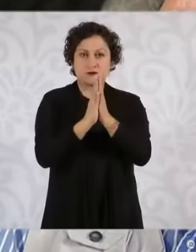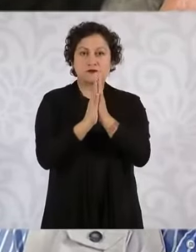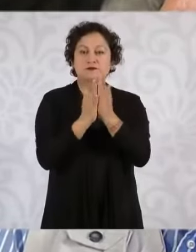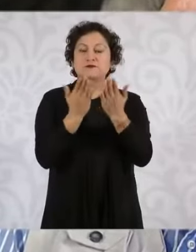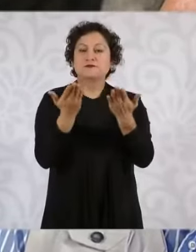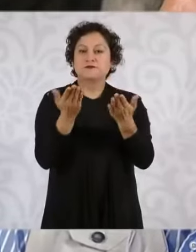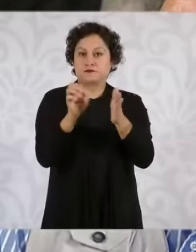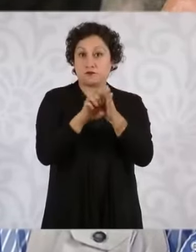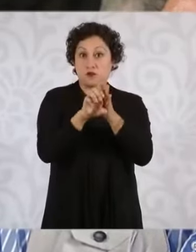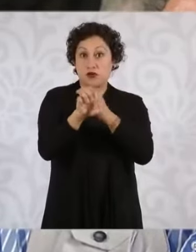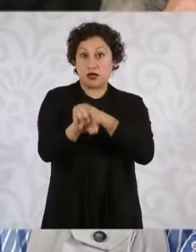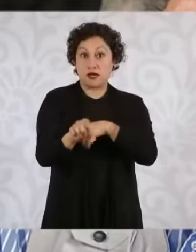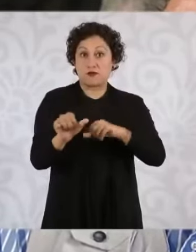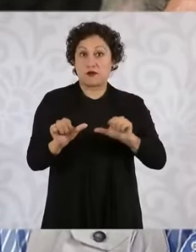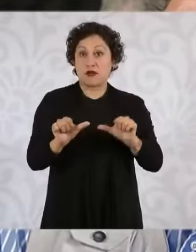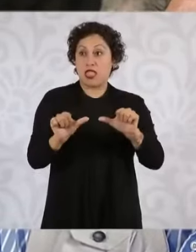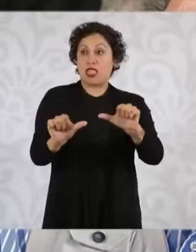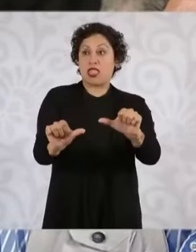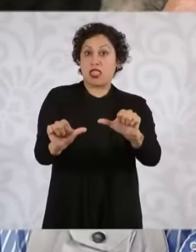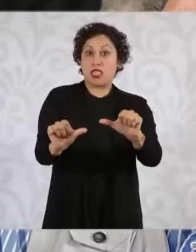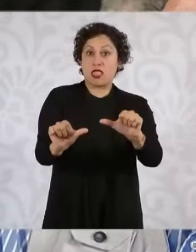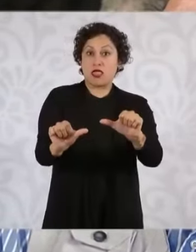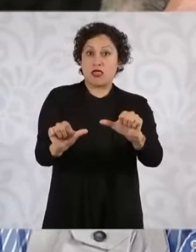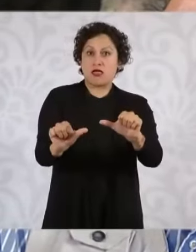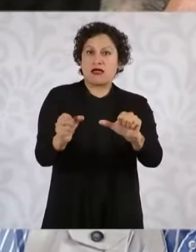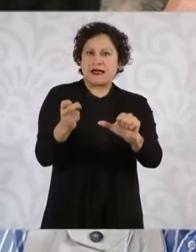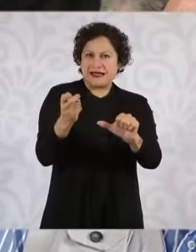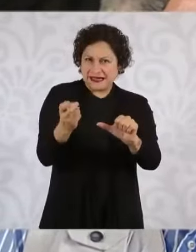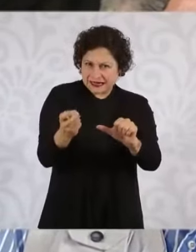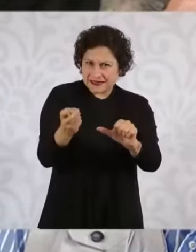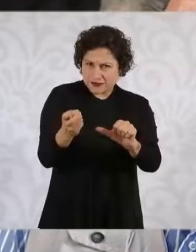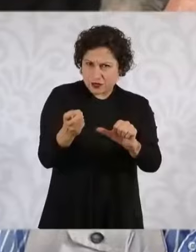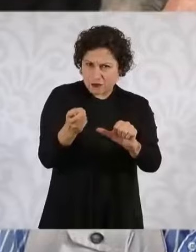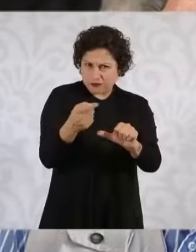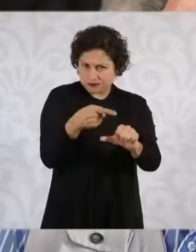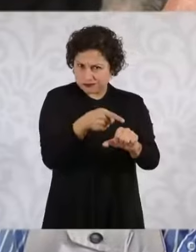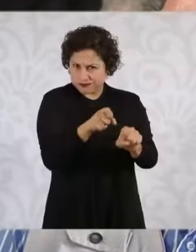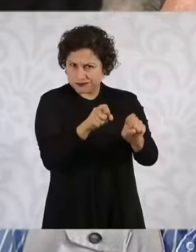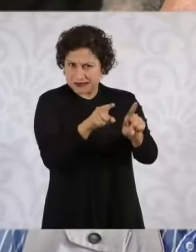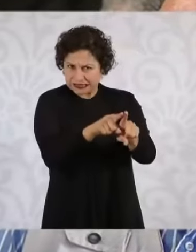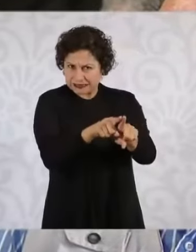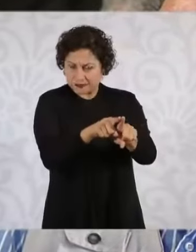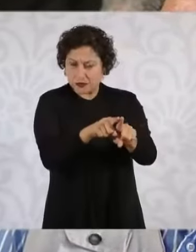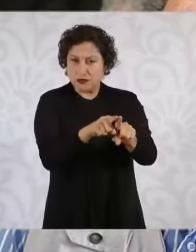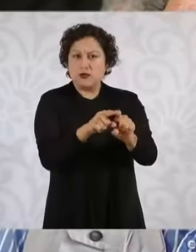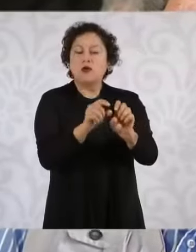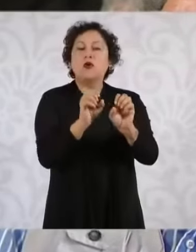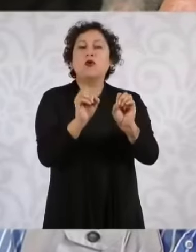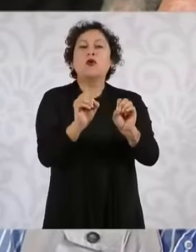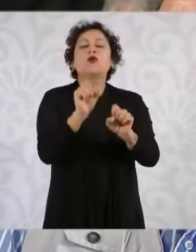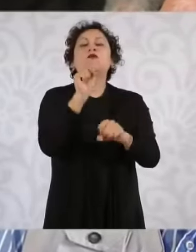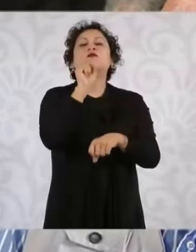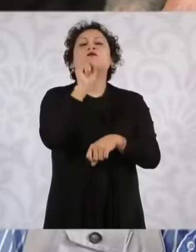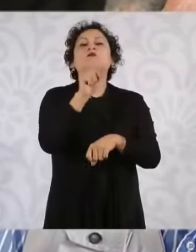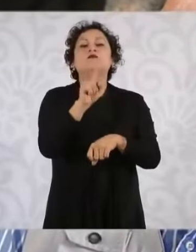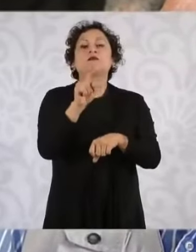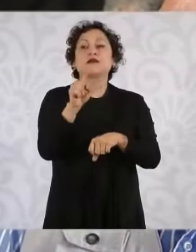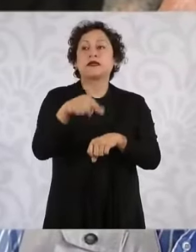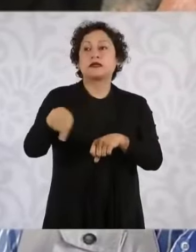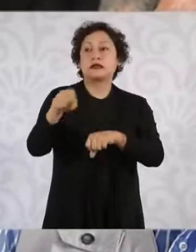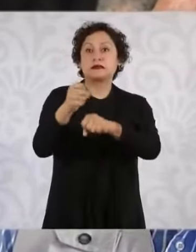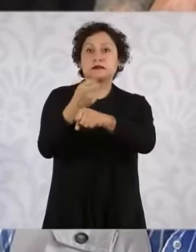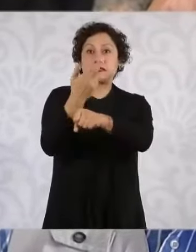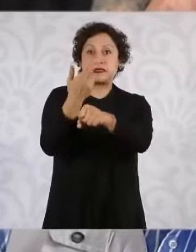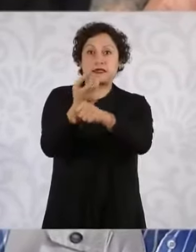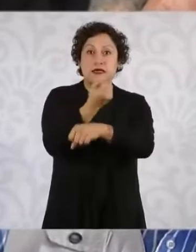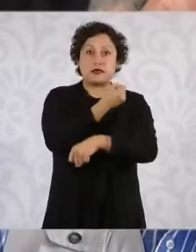ejemplo, impunidad, si está considerada como una causa. Por ejemplo, si los secretarios de Salud y de Educación están